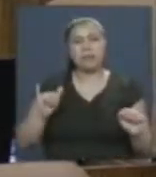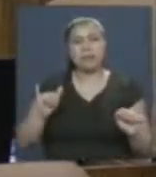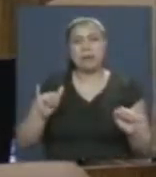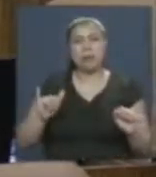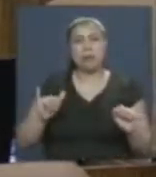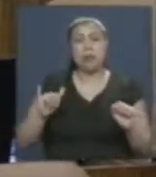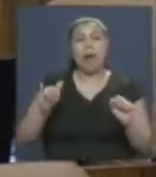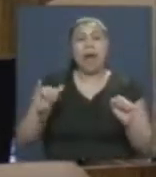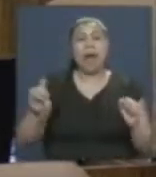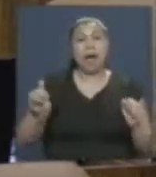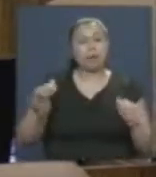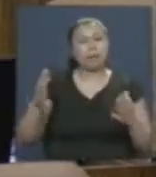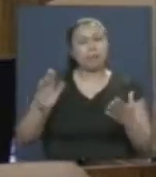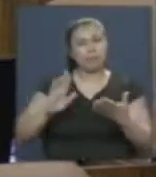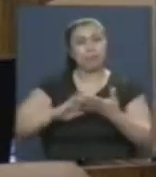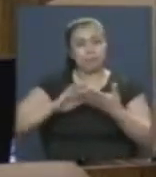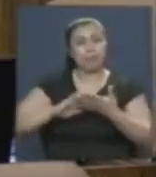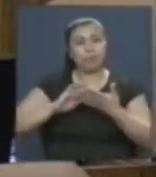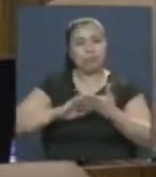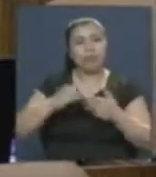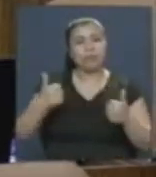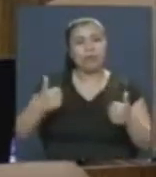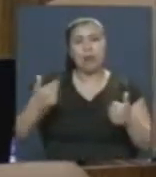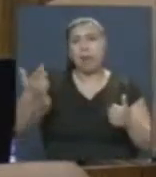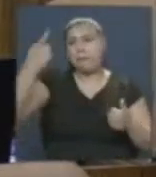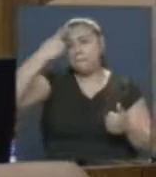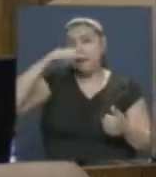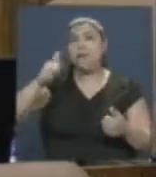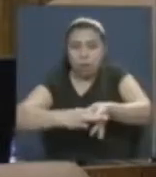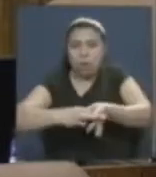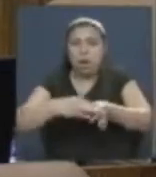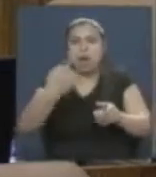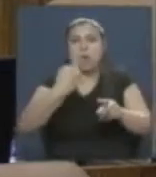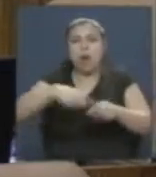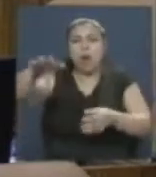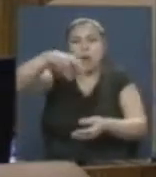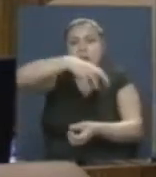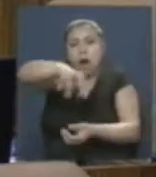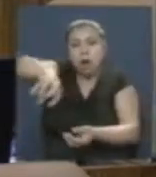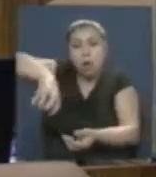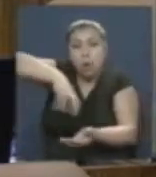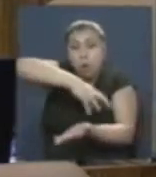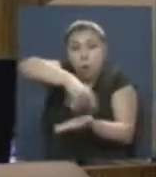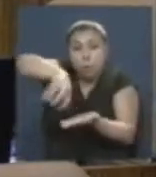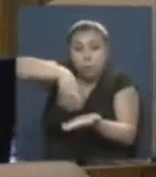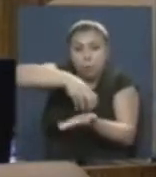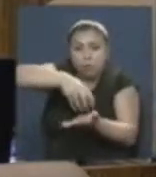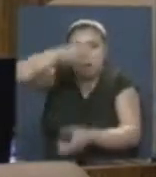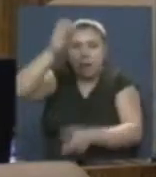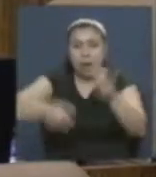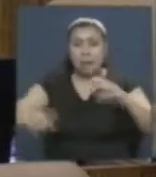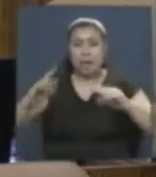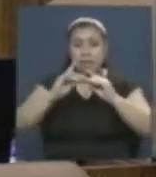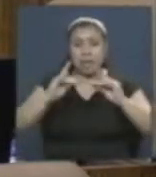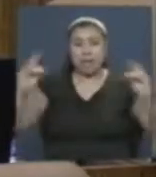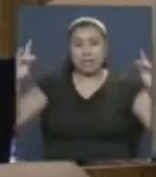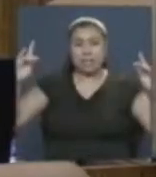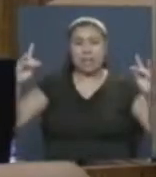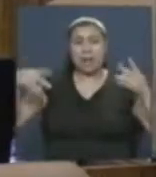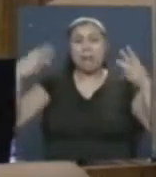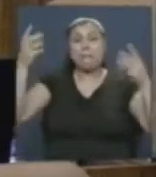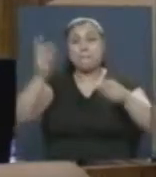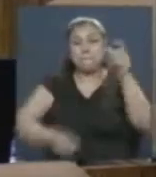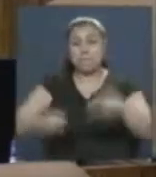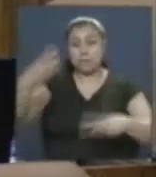cuando tenemos a toda esta zona austral sin conexión con el resto del país. Y la gente de Aysén, la gente de Palena, la gente de